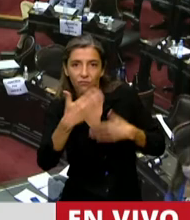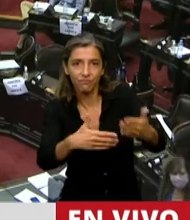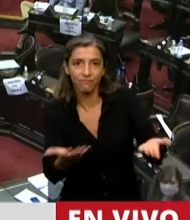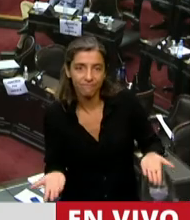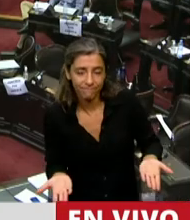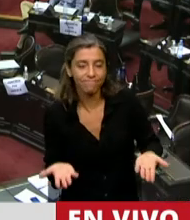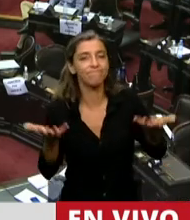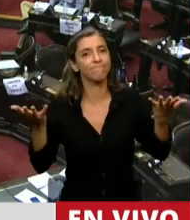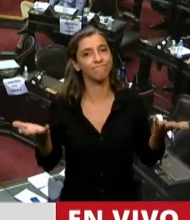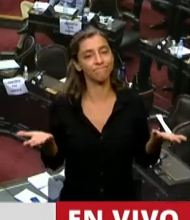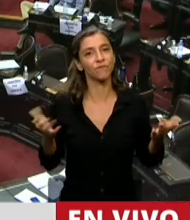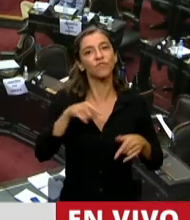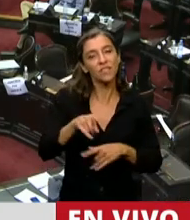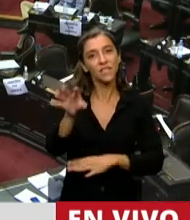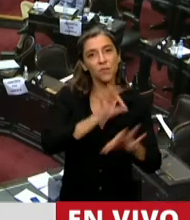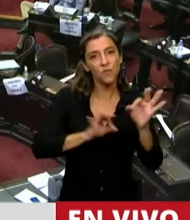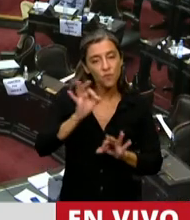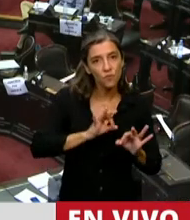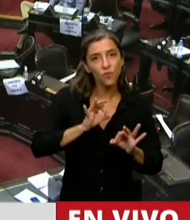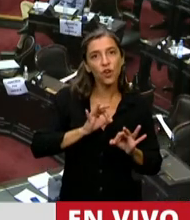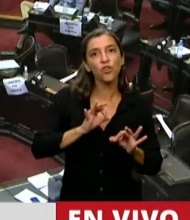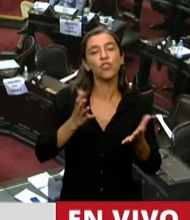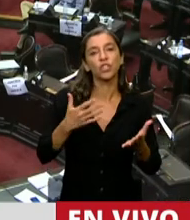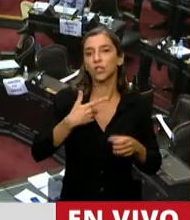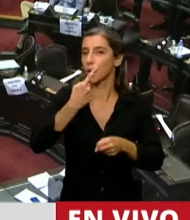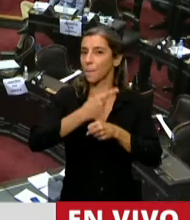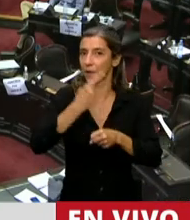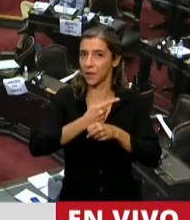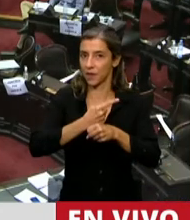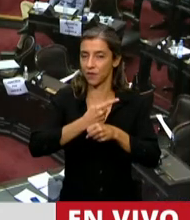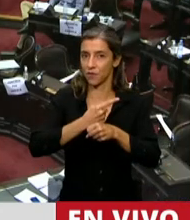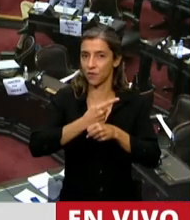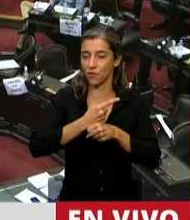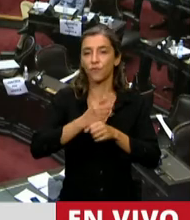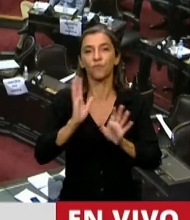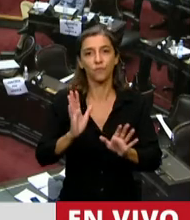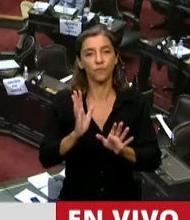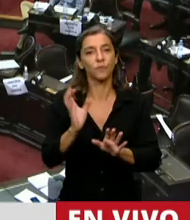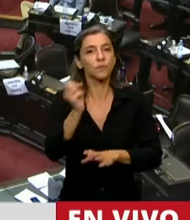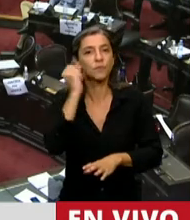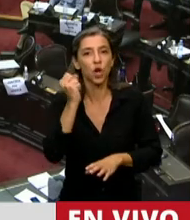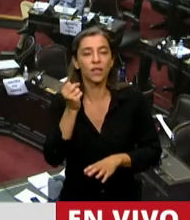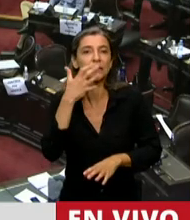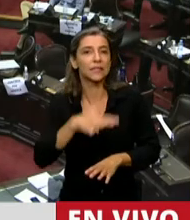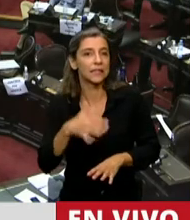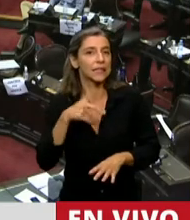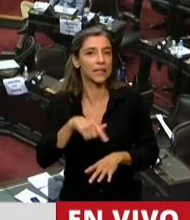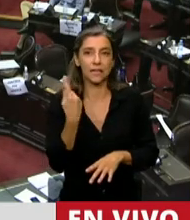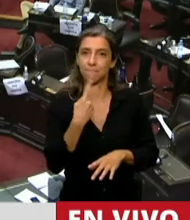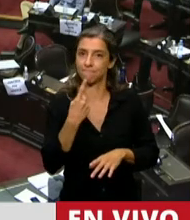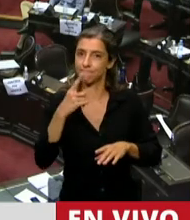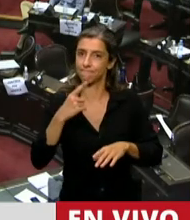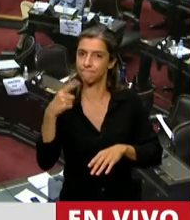este proyecto de ley, primero, como resultado de los consensos políticos,